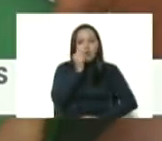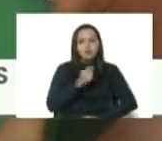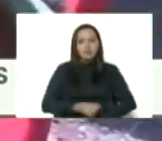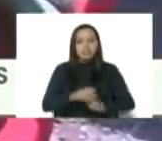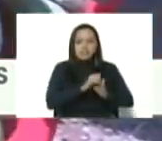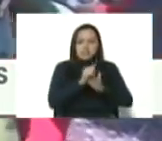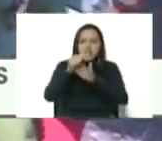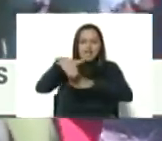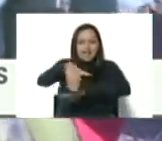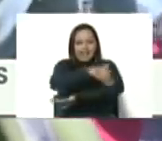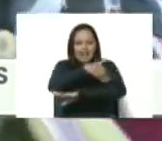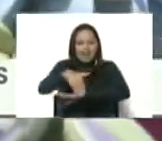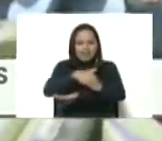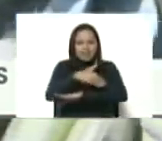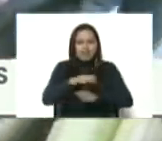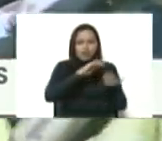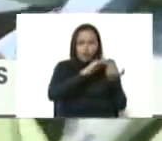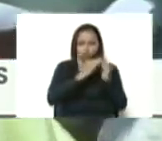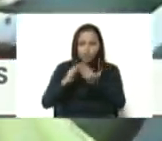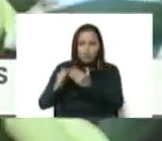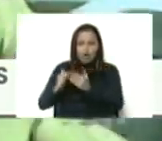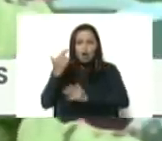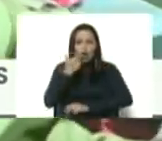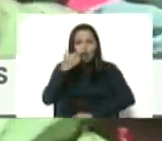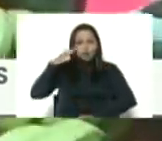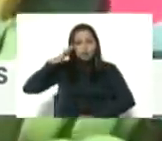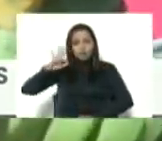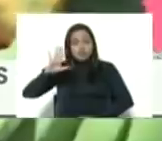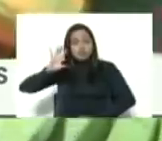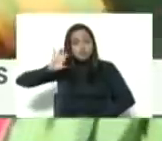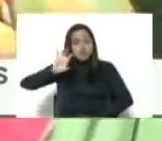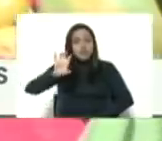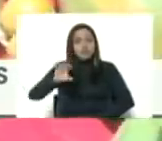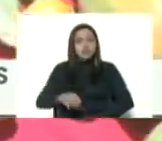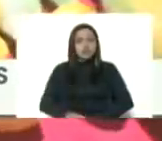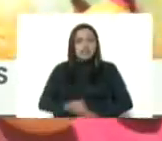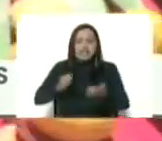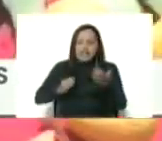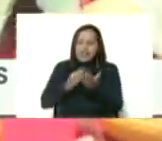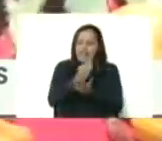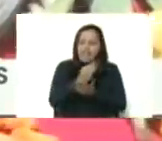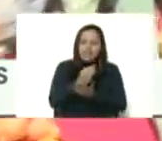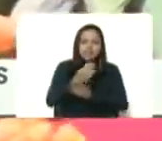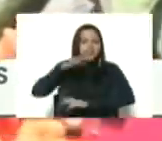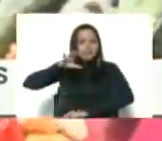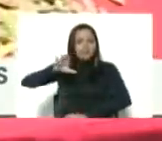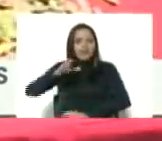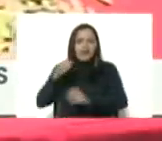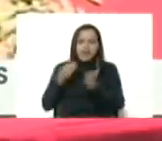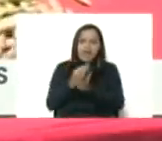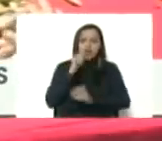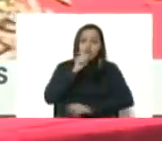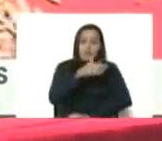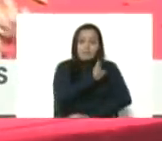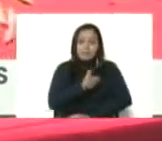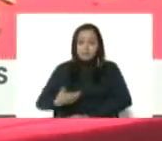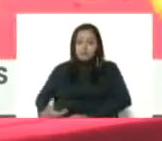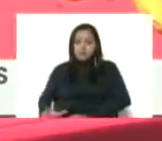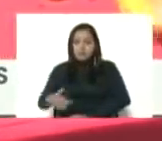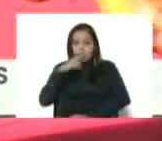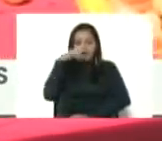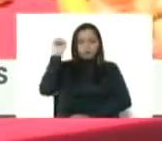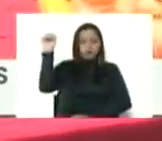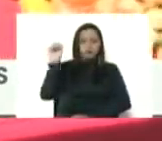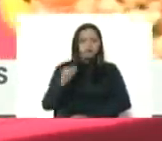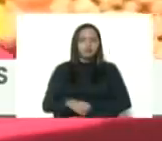jefes de calle, de jefes de comunidades comprometidos con la patria. Leales a la patria, leales a usted, a nuestro presidente Nicolás